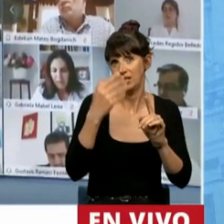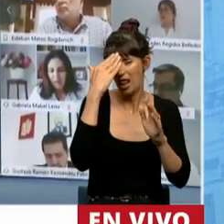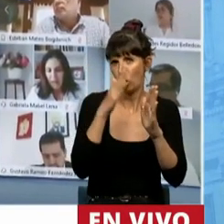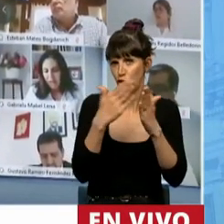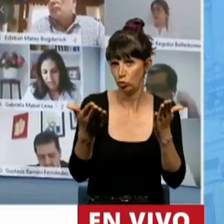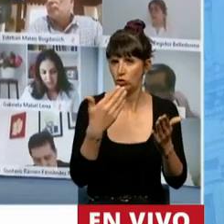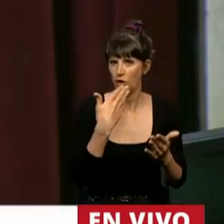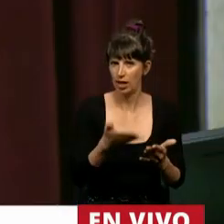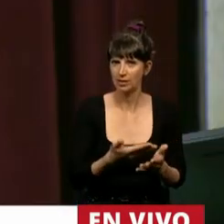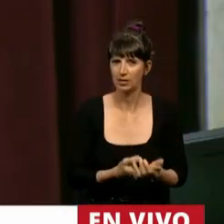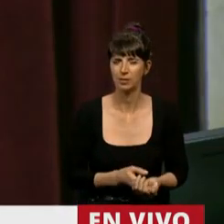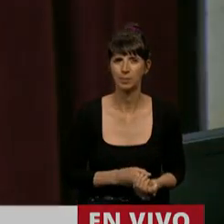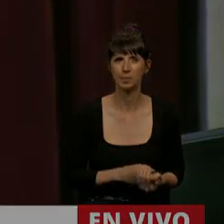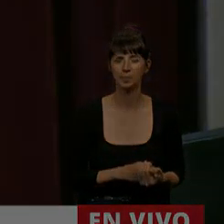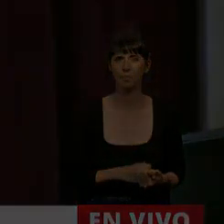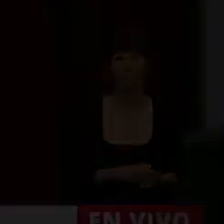gracias. Gracias, diputado.